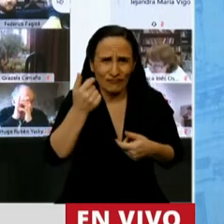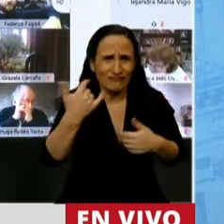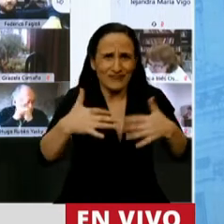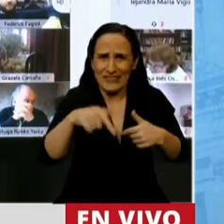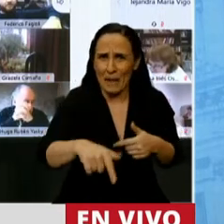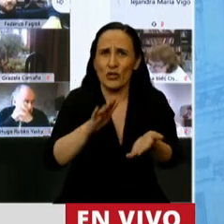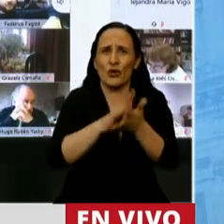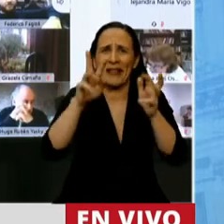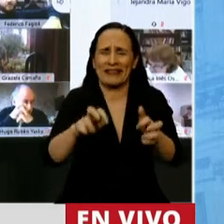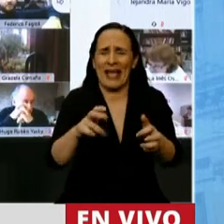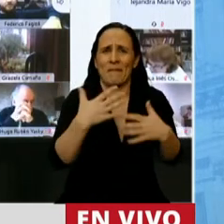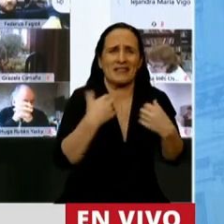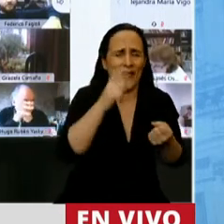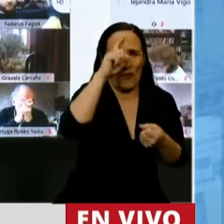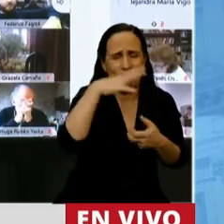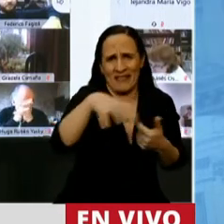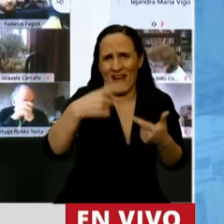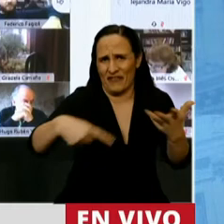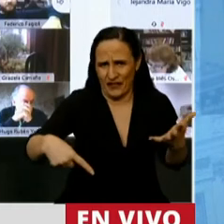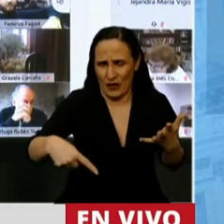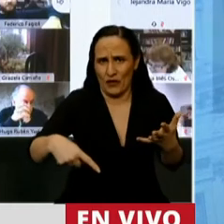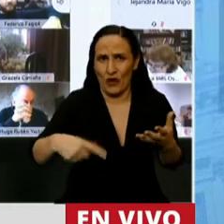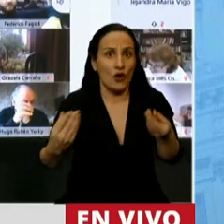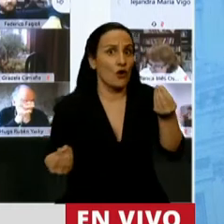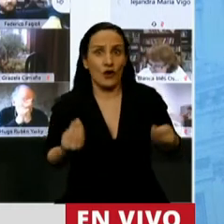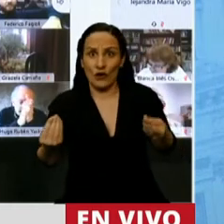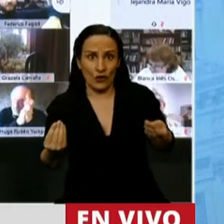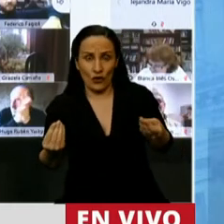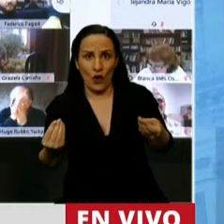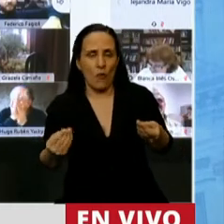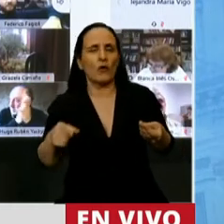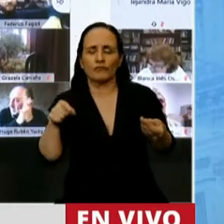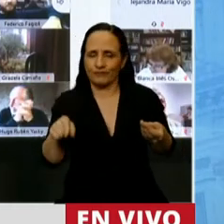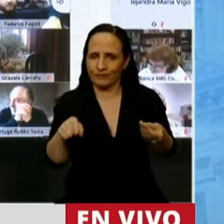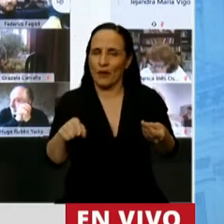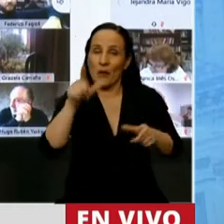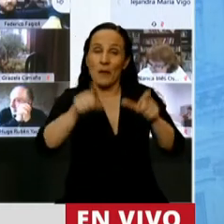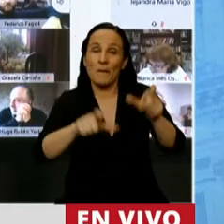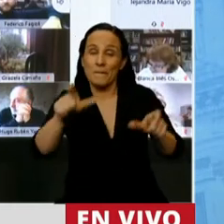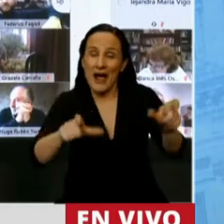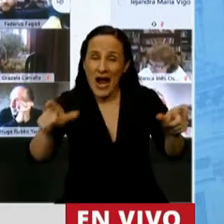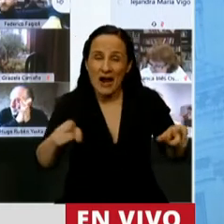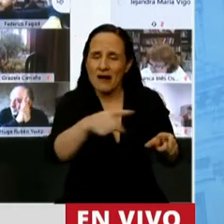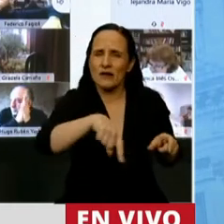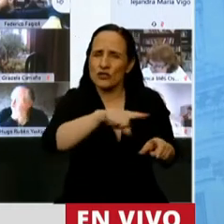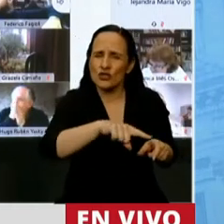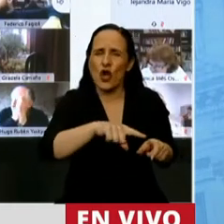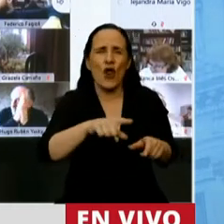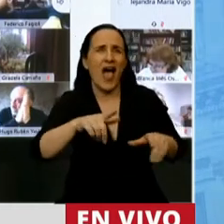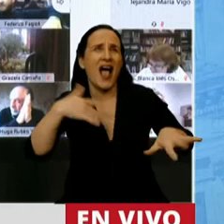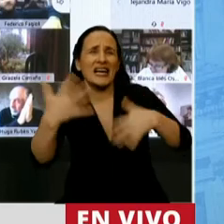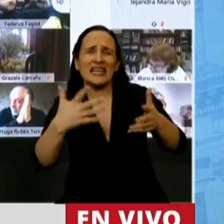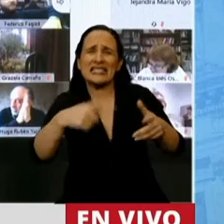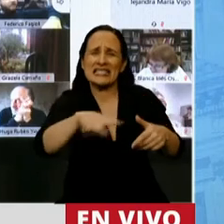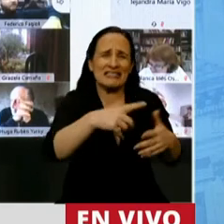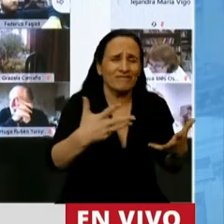sanitaria. Y eso tiene que ver con facilitar que todos aquellos que sufrieron las consecuencias de la crisis